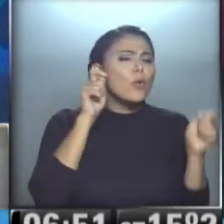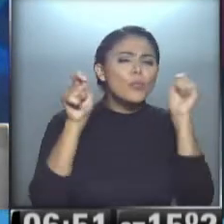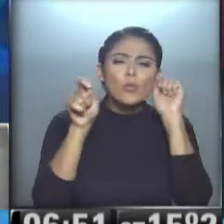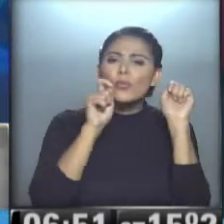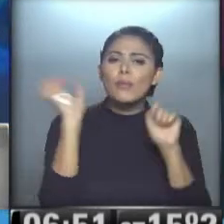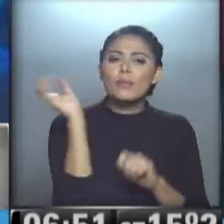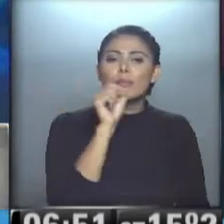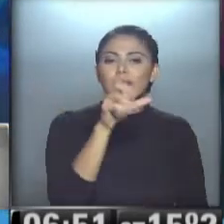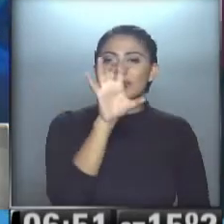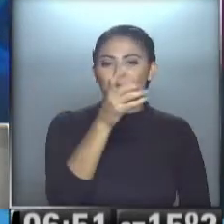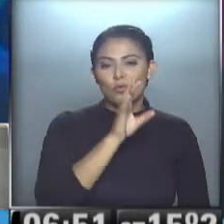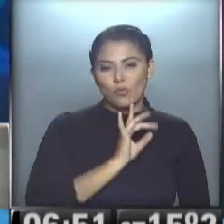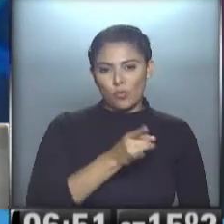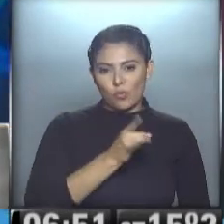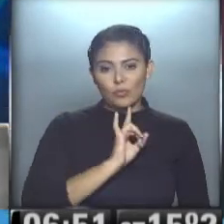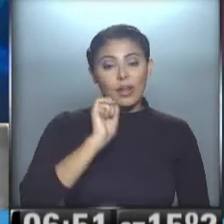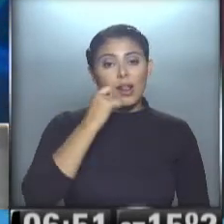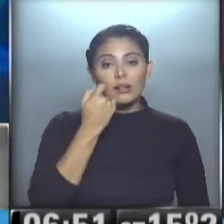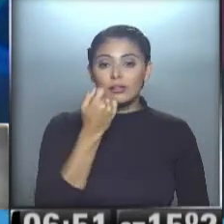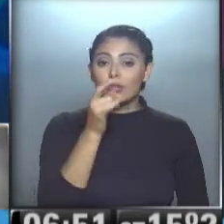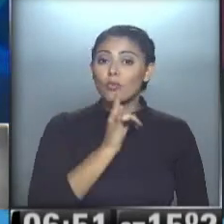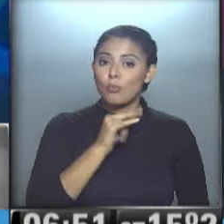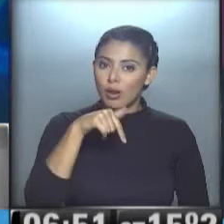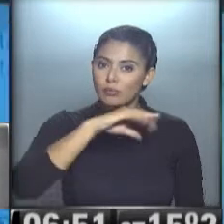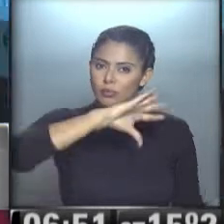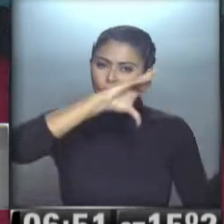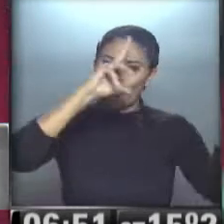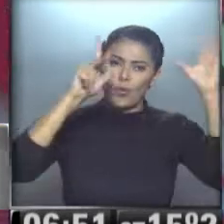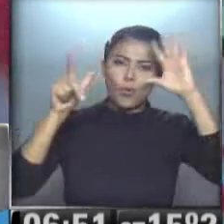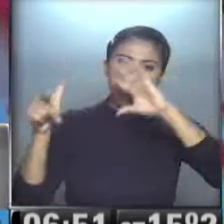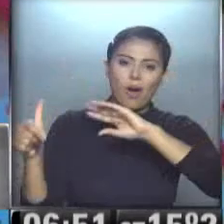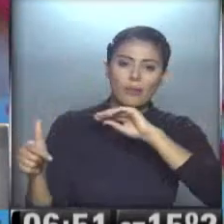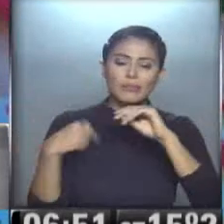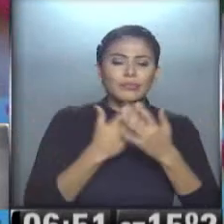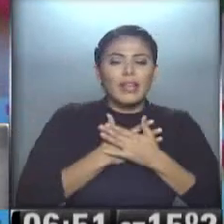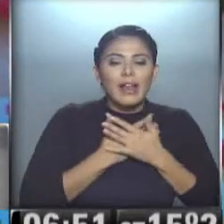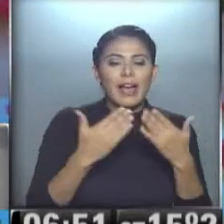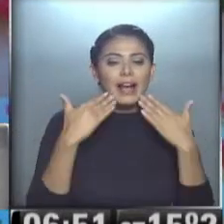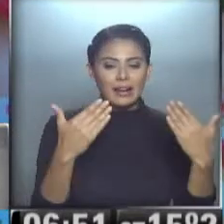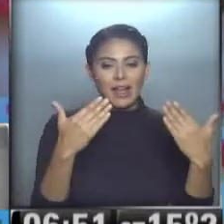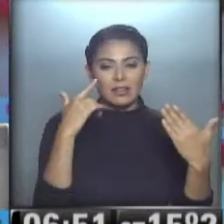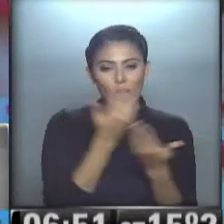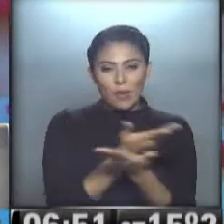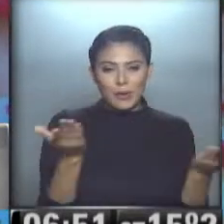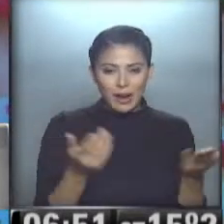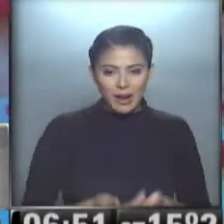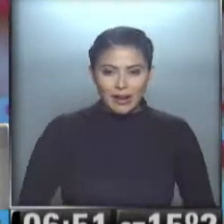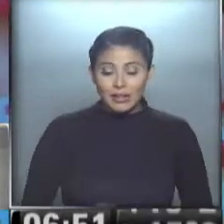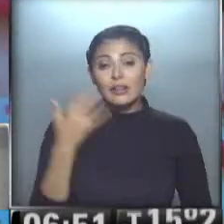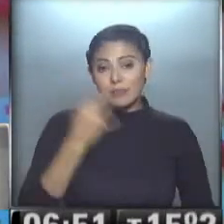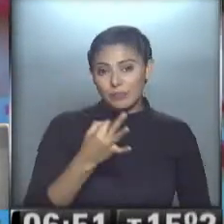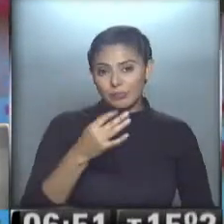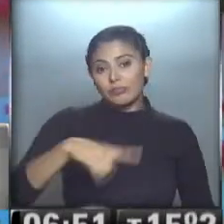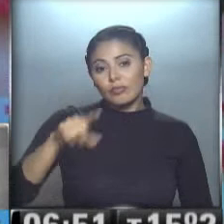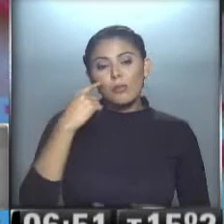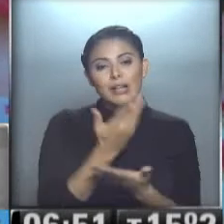tucumanos hermosos. Tucumán, nubladón el cielo. Los queremos. Gracias por compartir con nosotros. En realidad te están